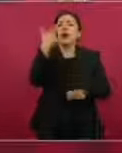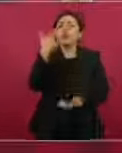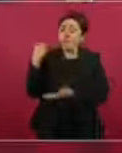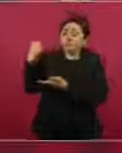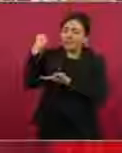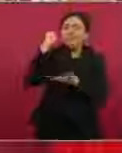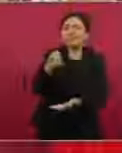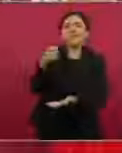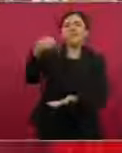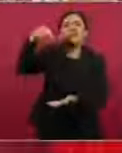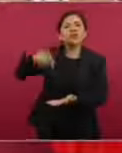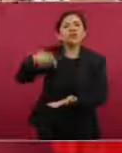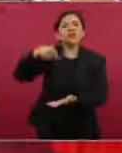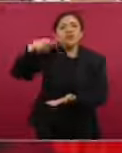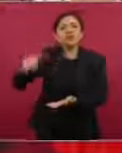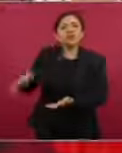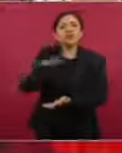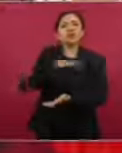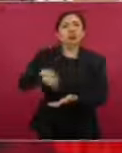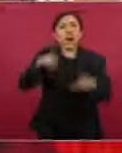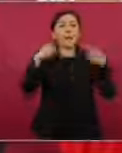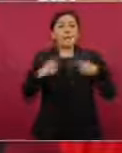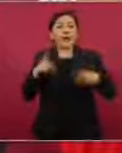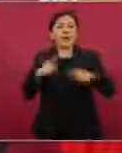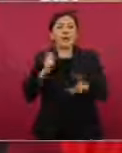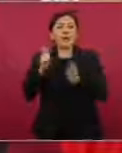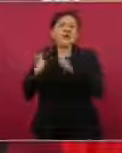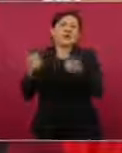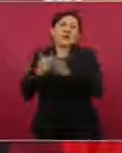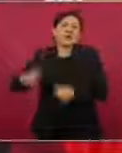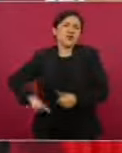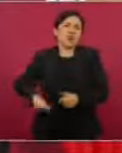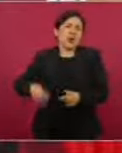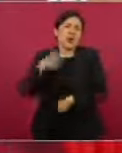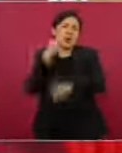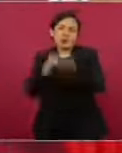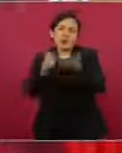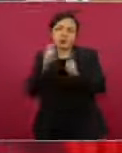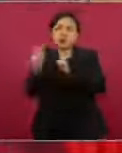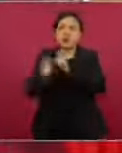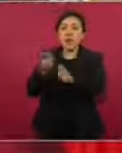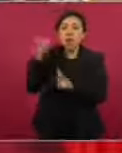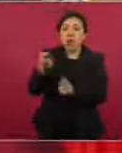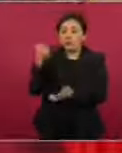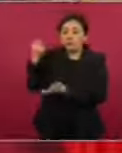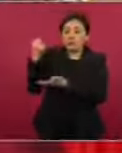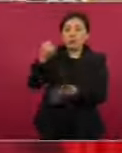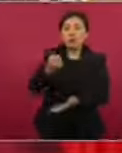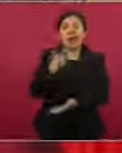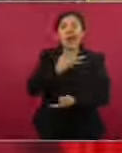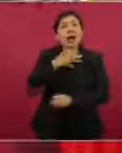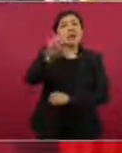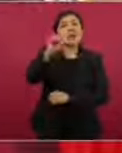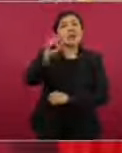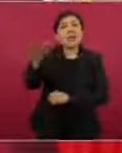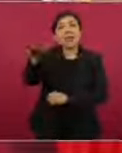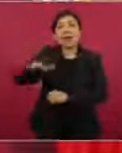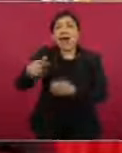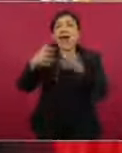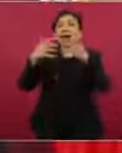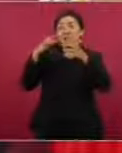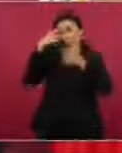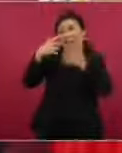pública y estaban las 60 hidroeléctricas las